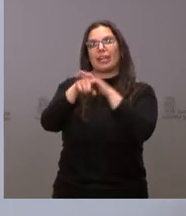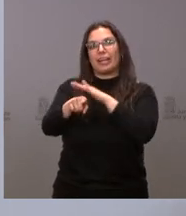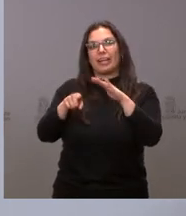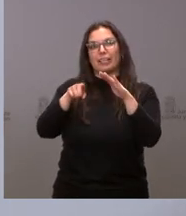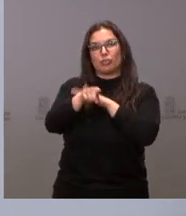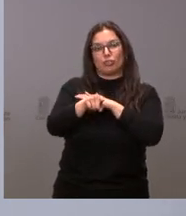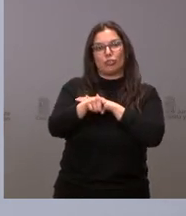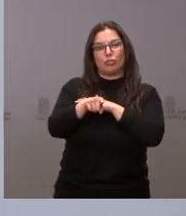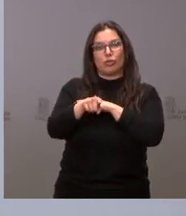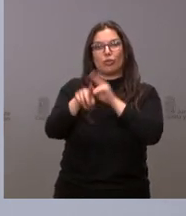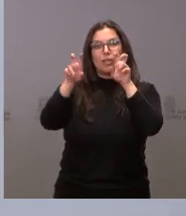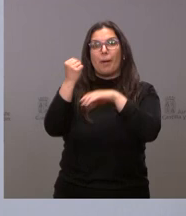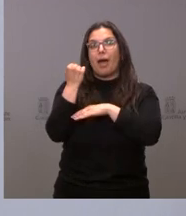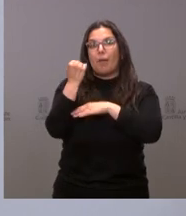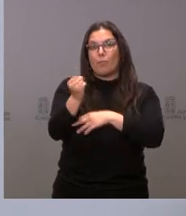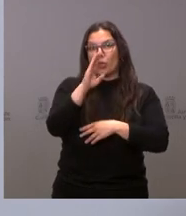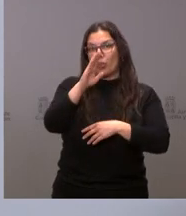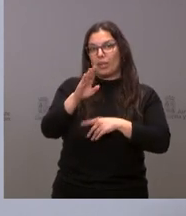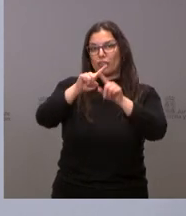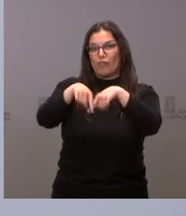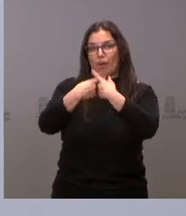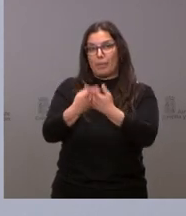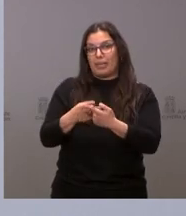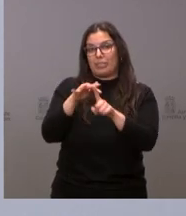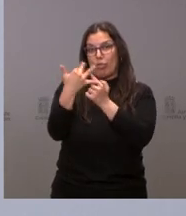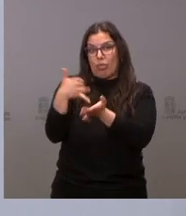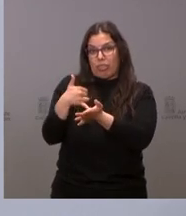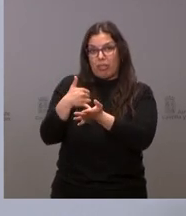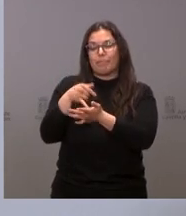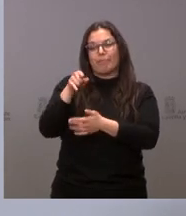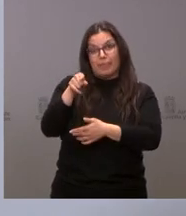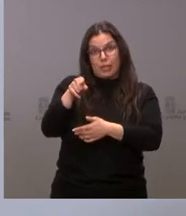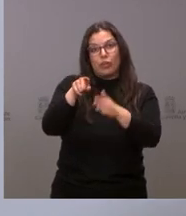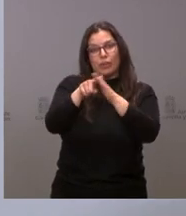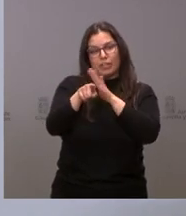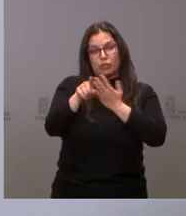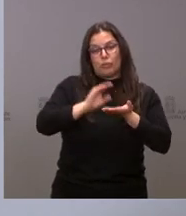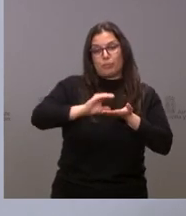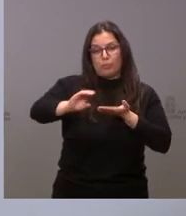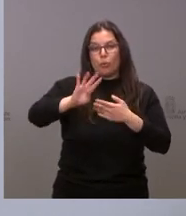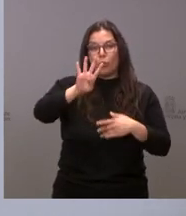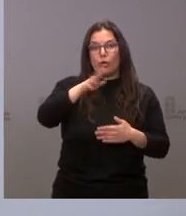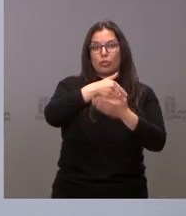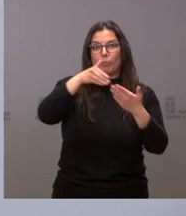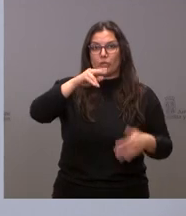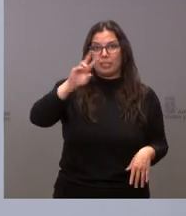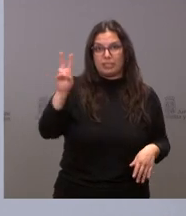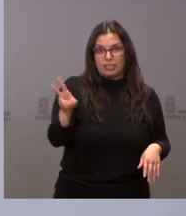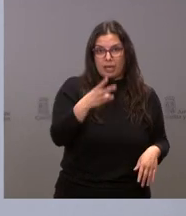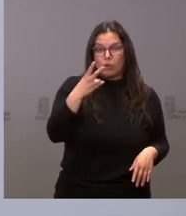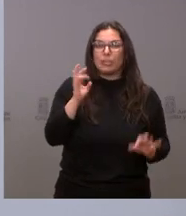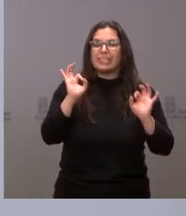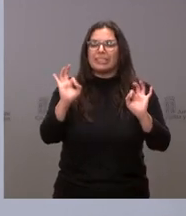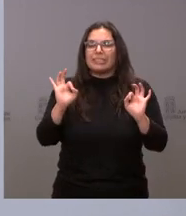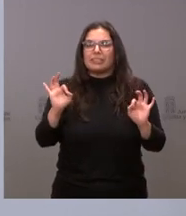autónoma de apoyo a las familias más vulnerables. Esos 4 millones de euros van a ir